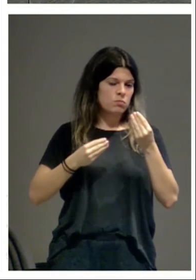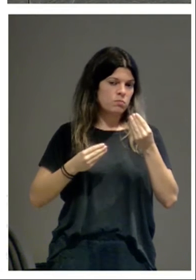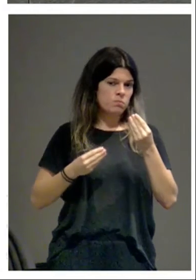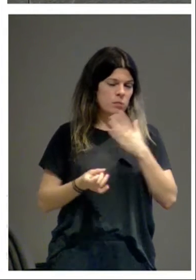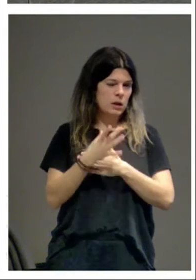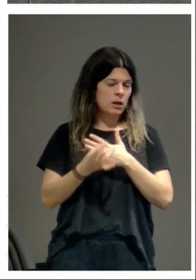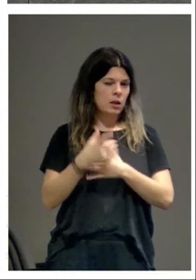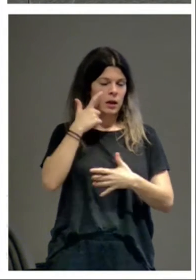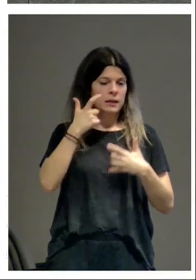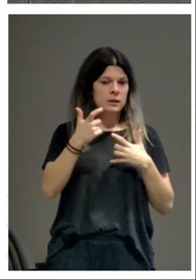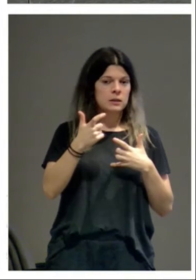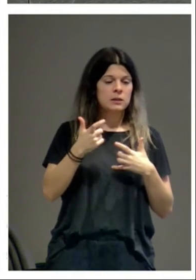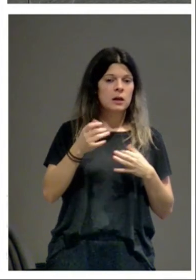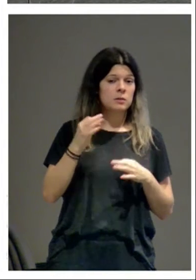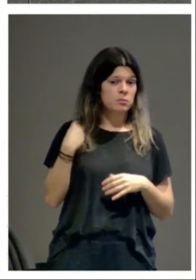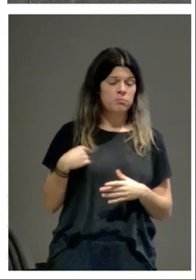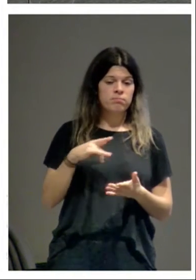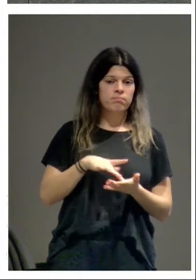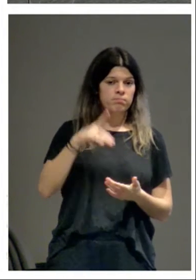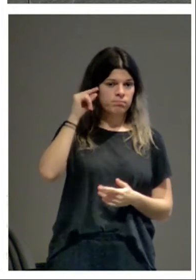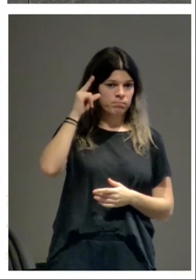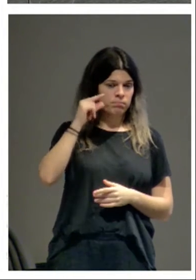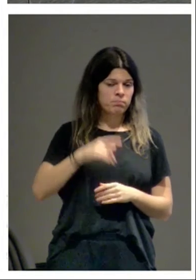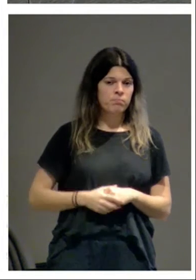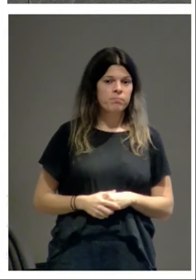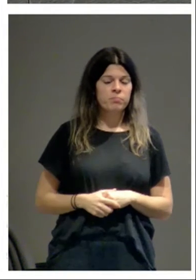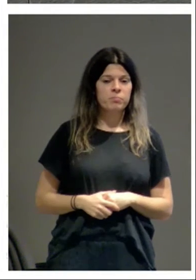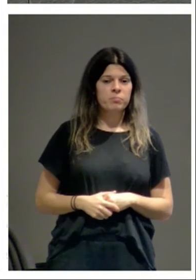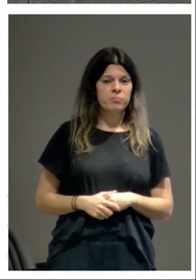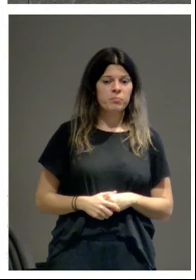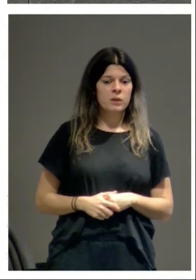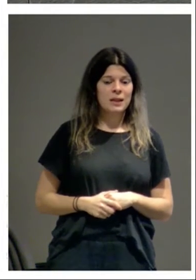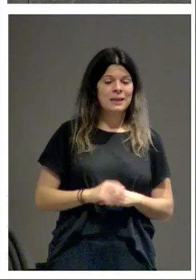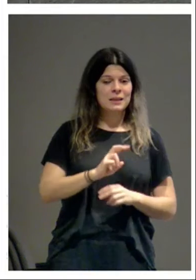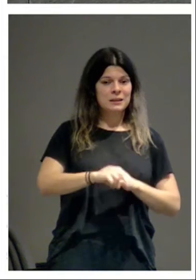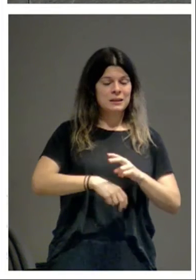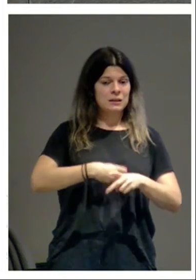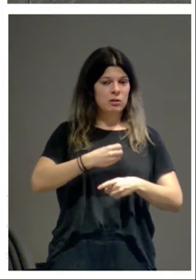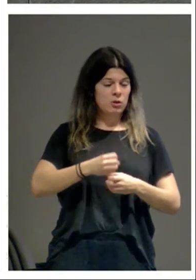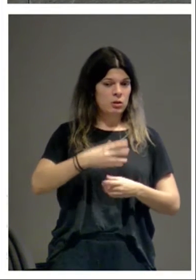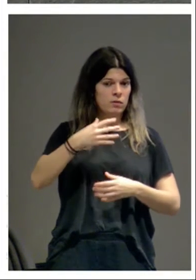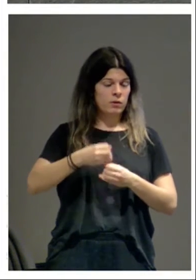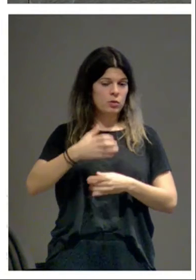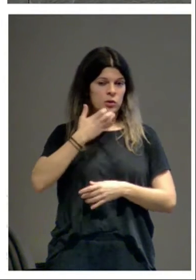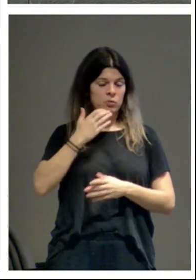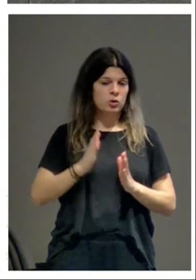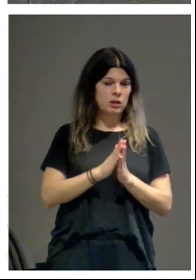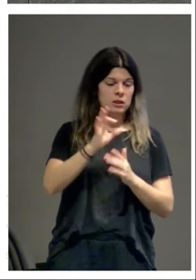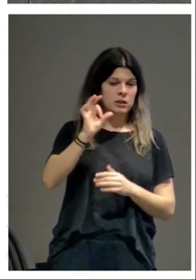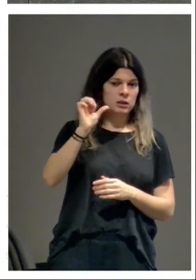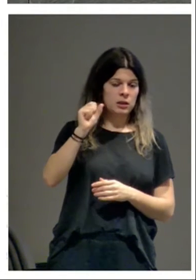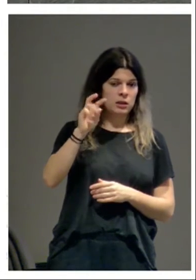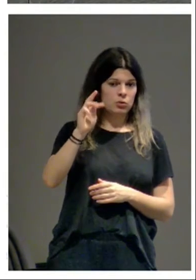Y eso es lo que ha pasado también en el románico. En las restauraciones de edificios como San Saturnino de Artajona,